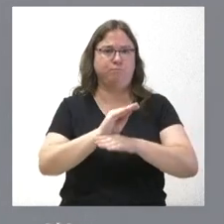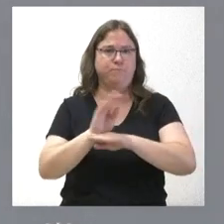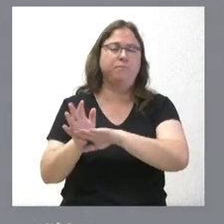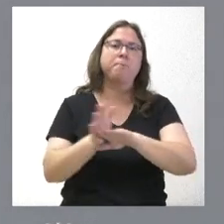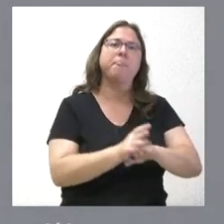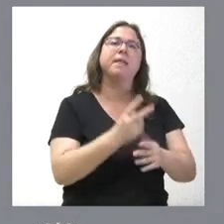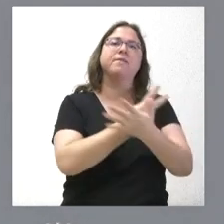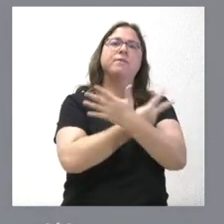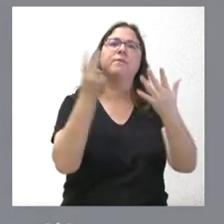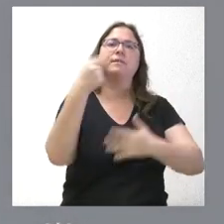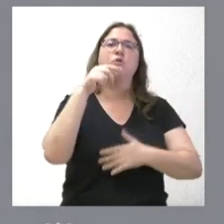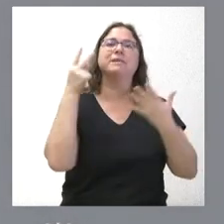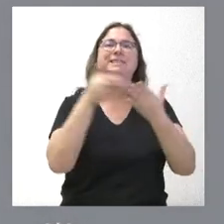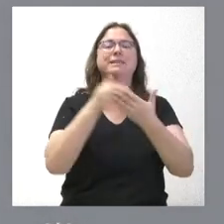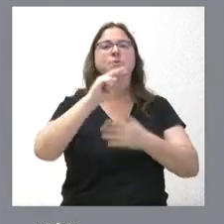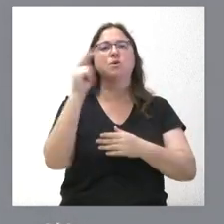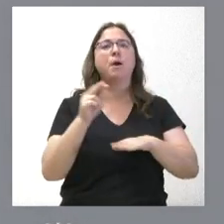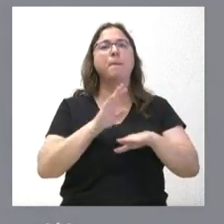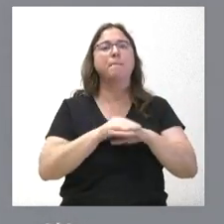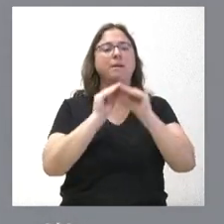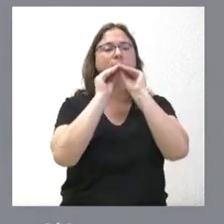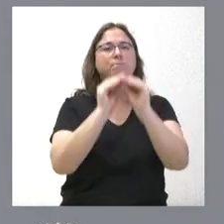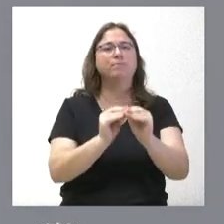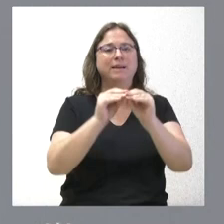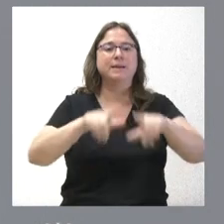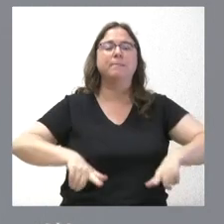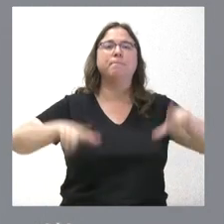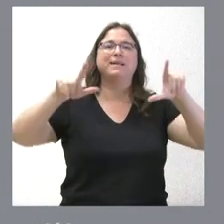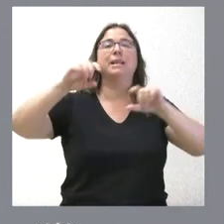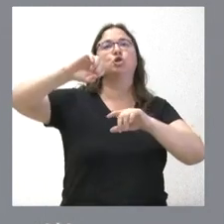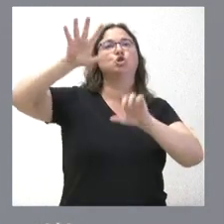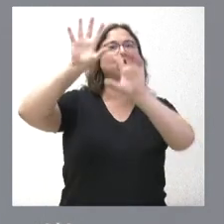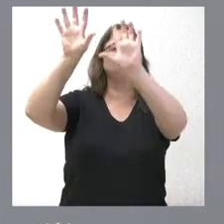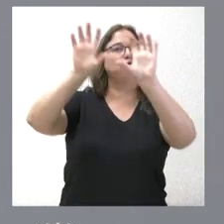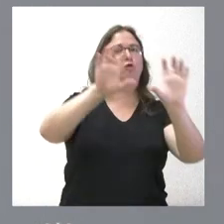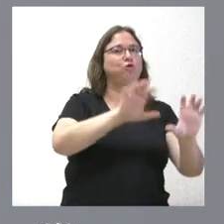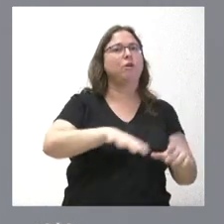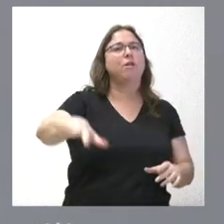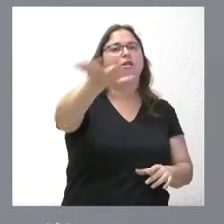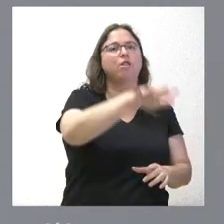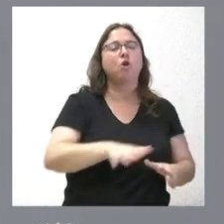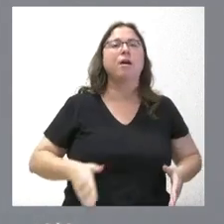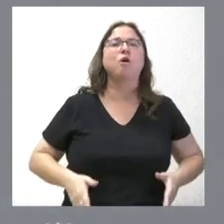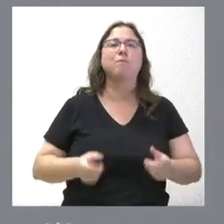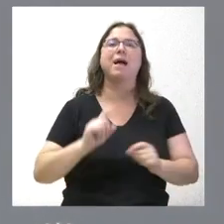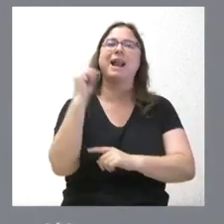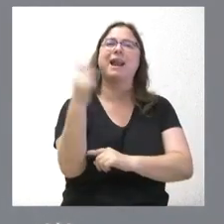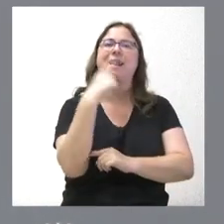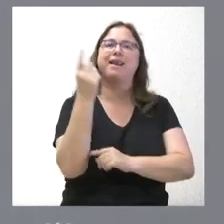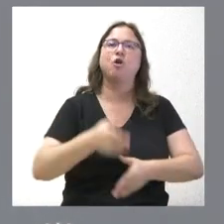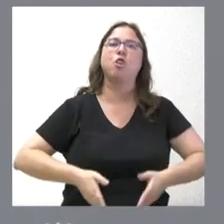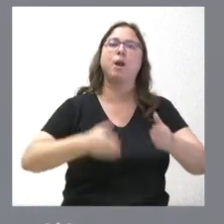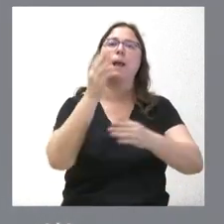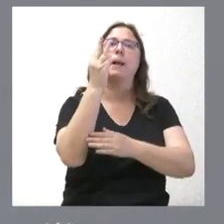,7 millones de euros en la inversión para la instalación de una planta solar fotovoltaica en la comunidad de regantes del canal del Páramo, en